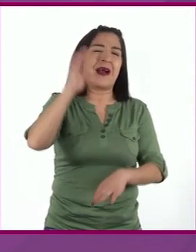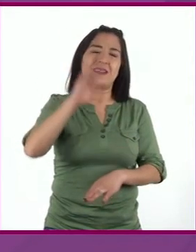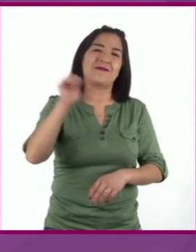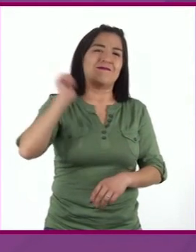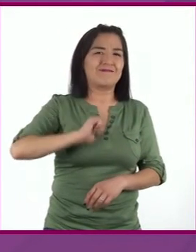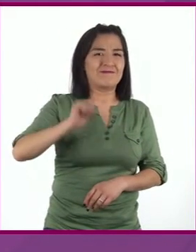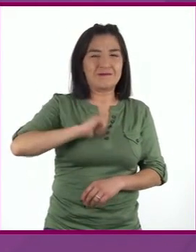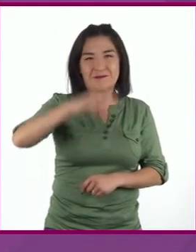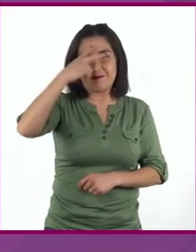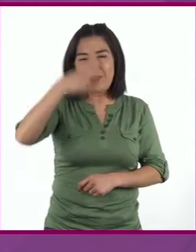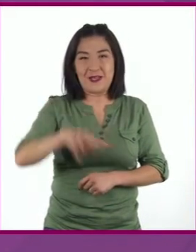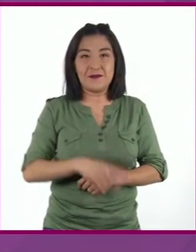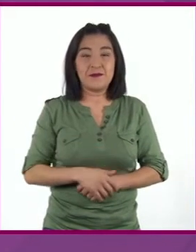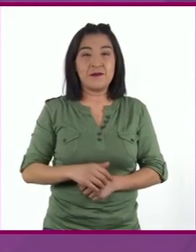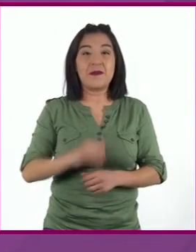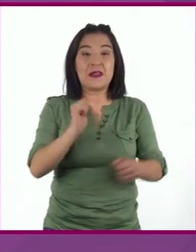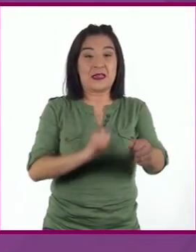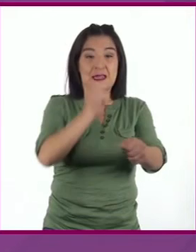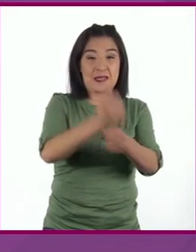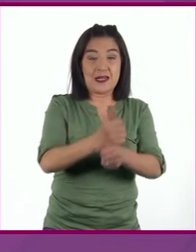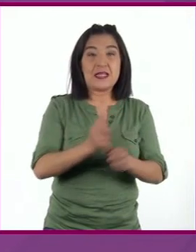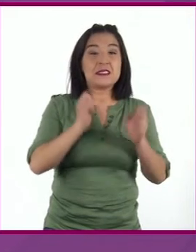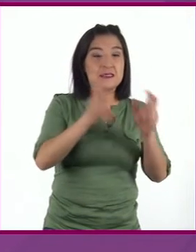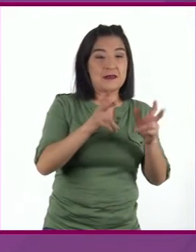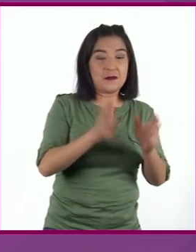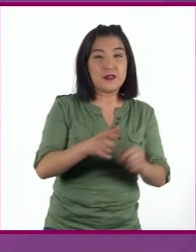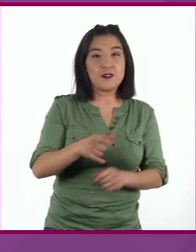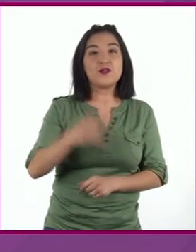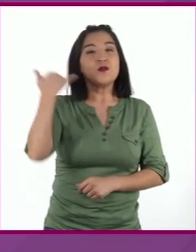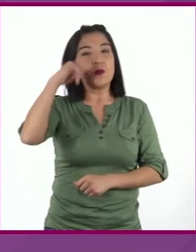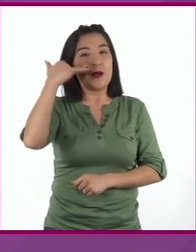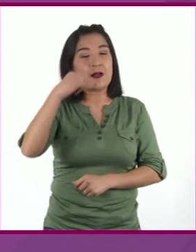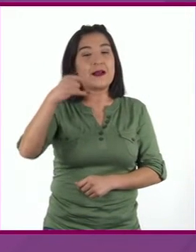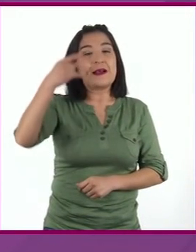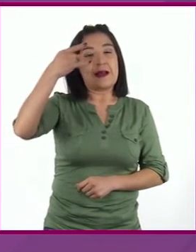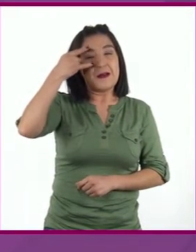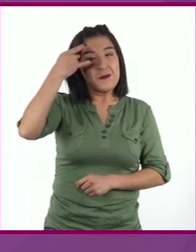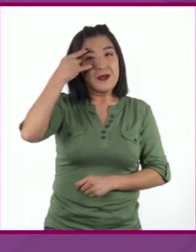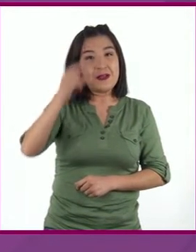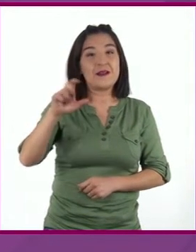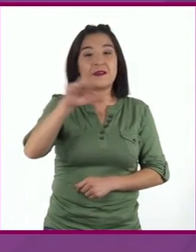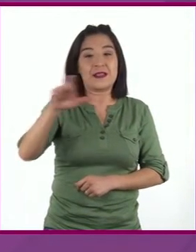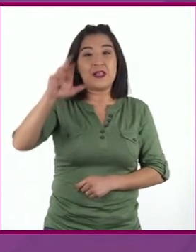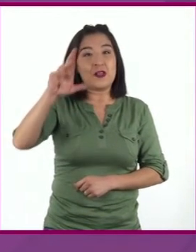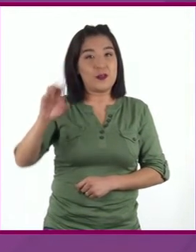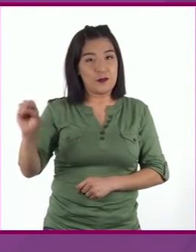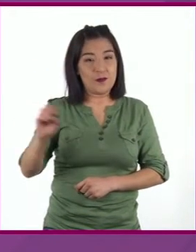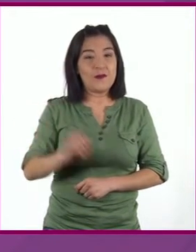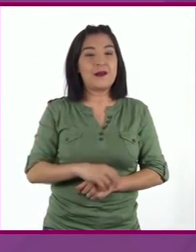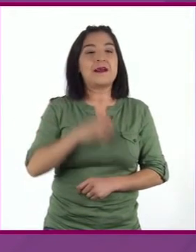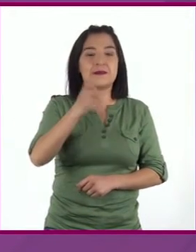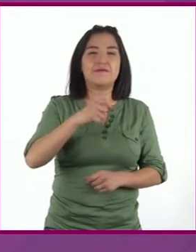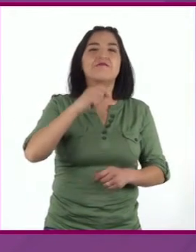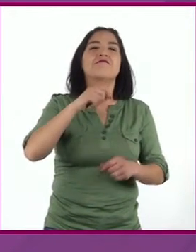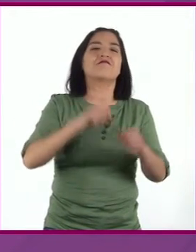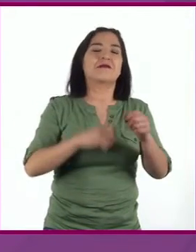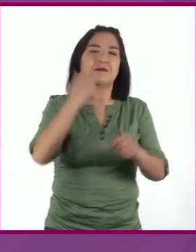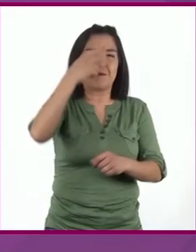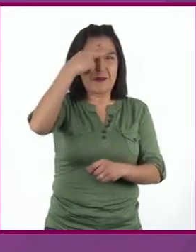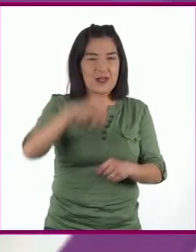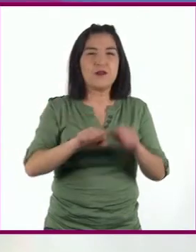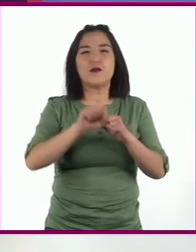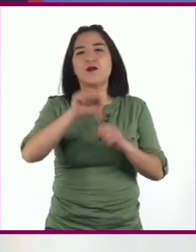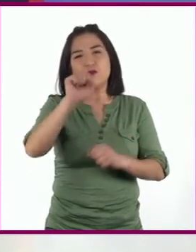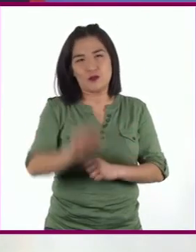Habitaron Chiapas, Yucatán, Campeche, Quintana Roo y parte de Centroamérica